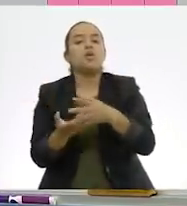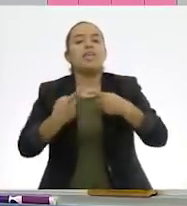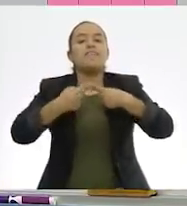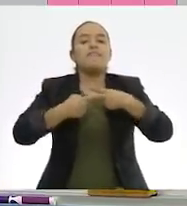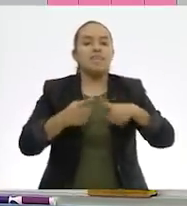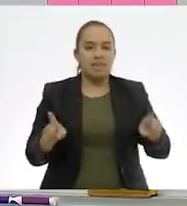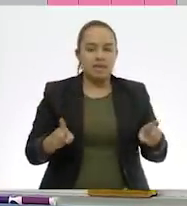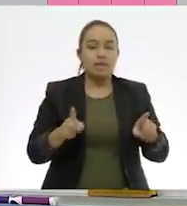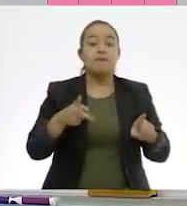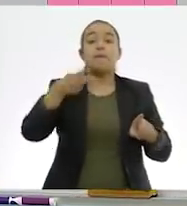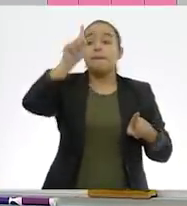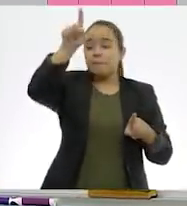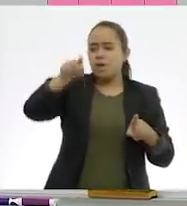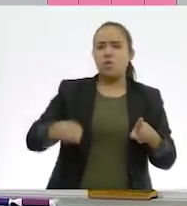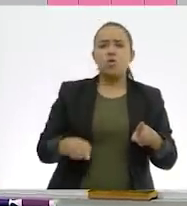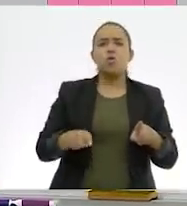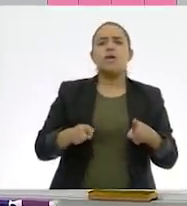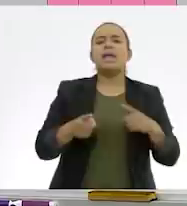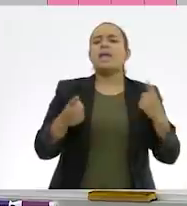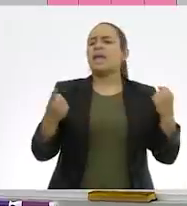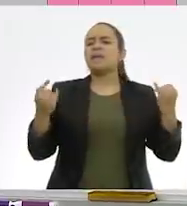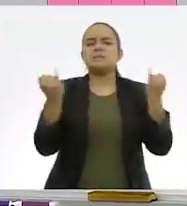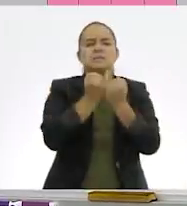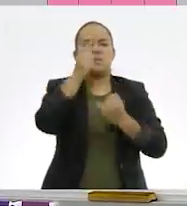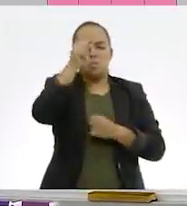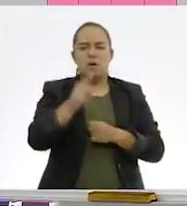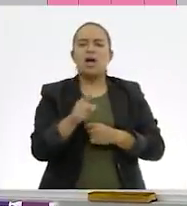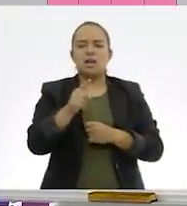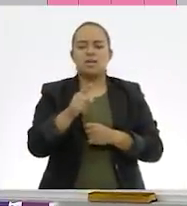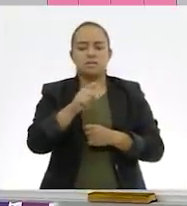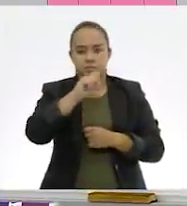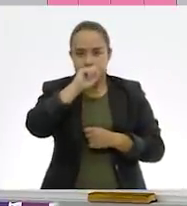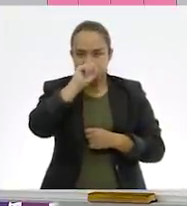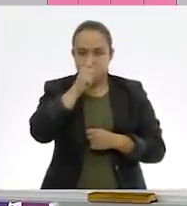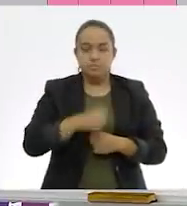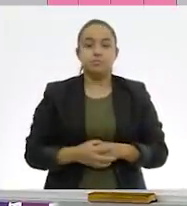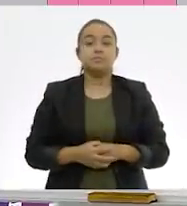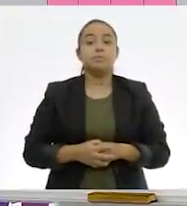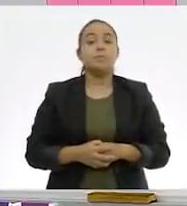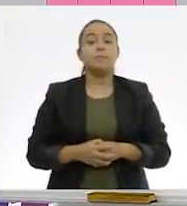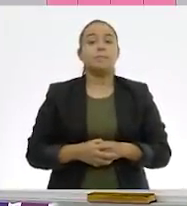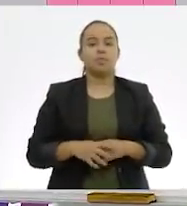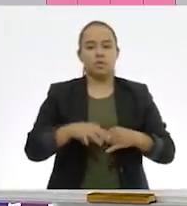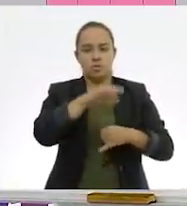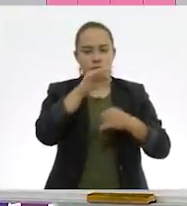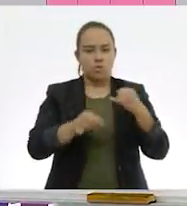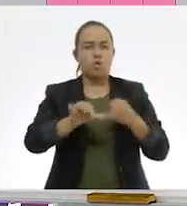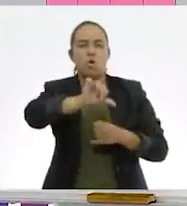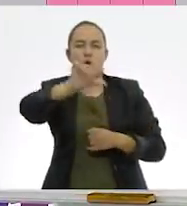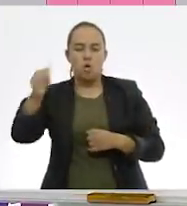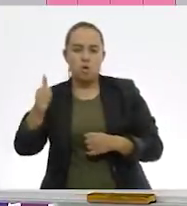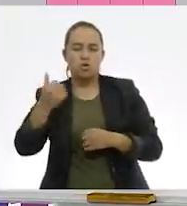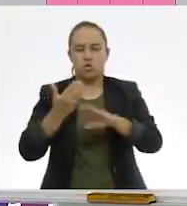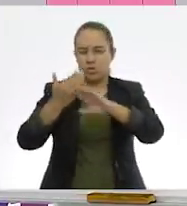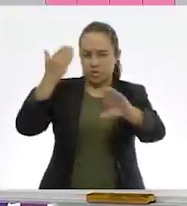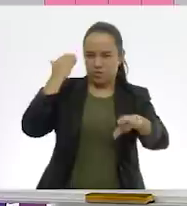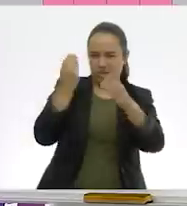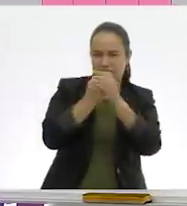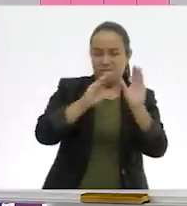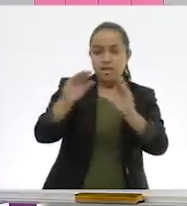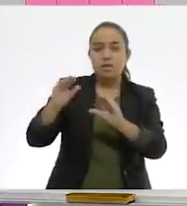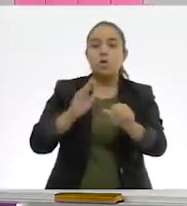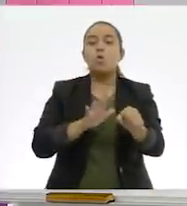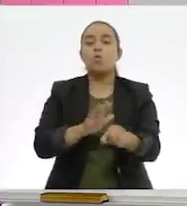diferentes, equivalen a la misma cantidad del entero. Sí. Y por último, otro de los conceptos que vimos en la sesión anterior,